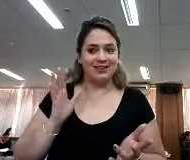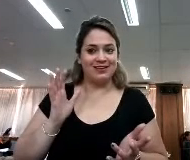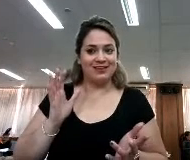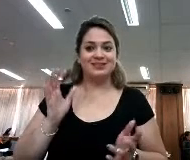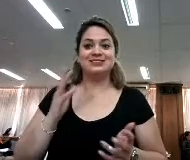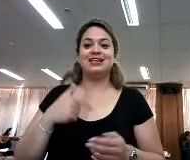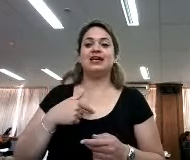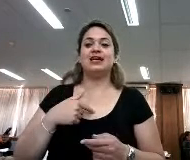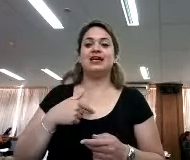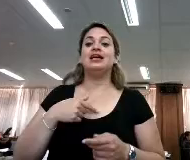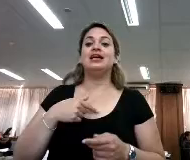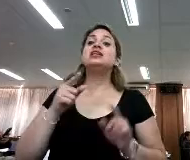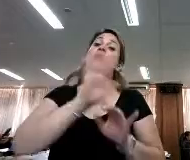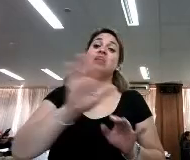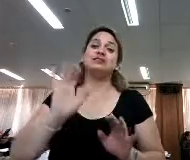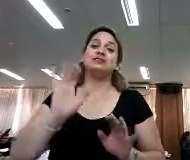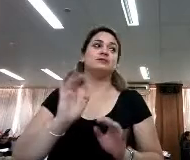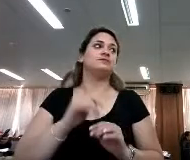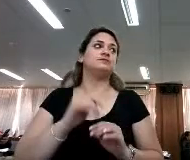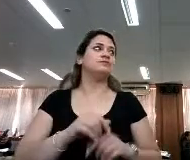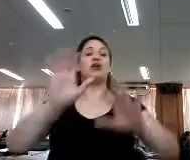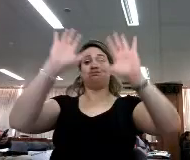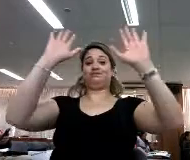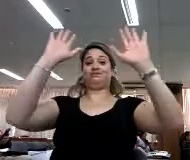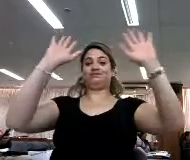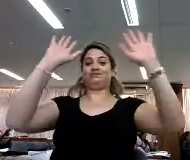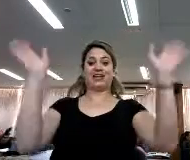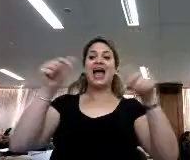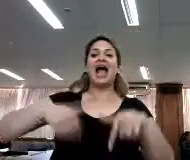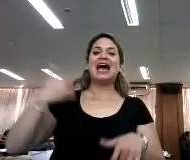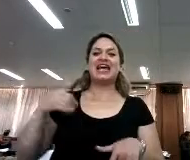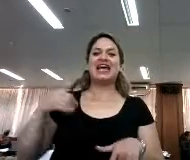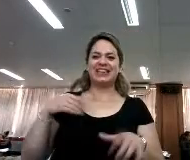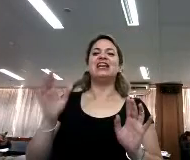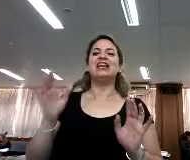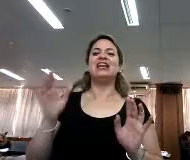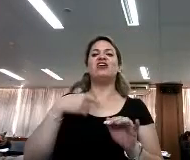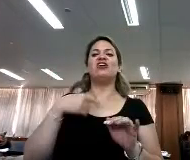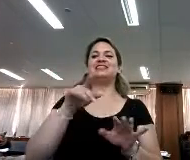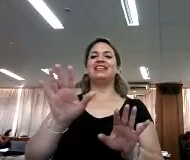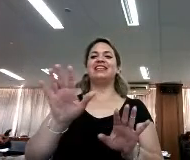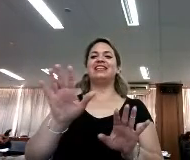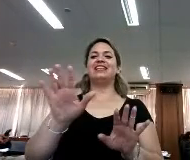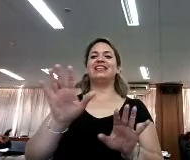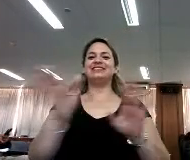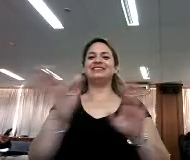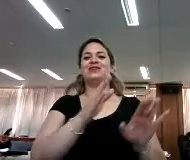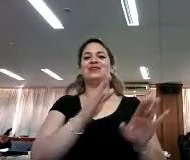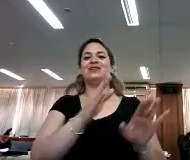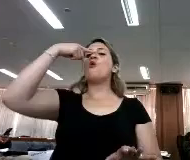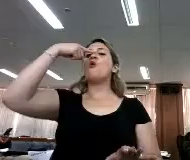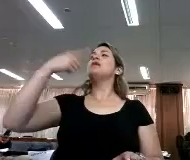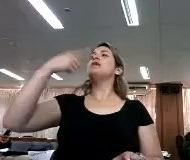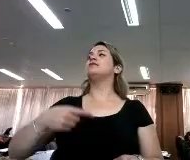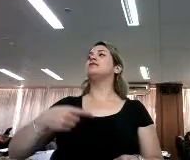que así todos te van a engañar creo que cada argentino eso lo vivimos bastante última pregunta